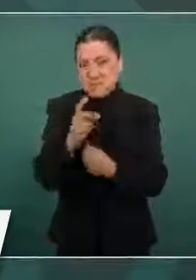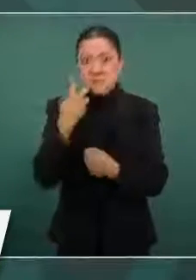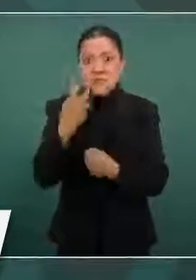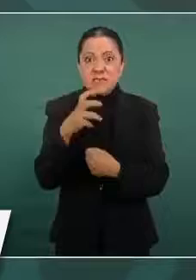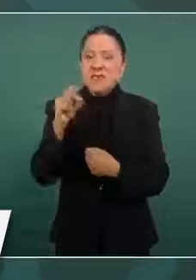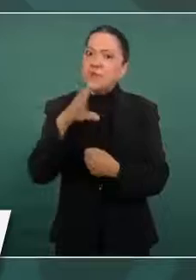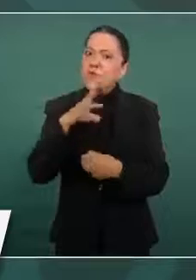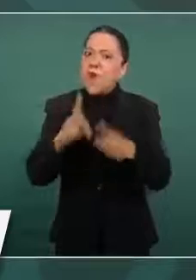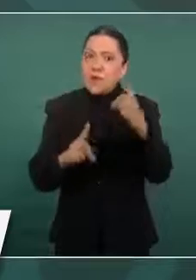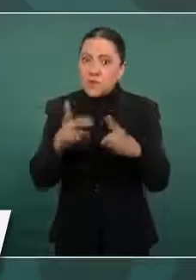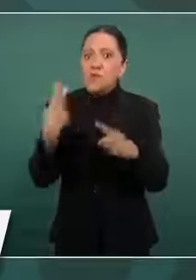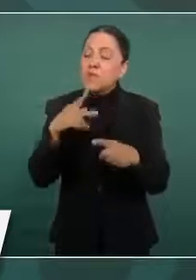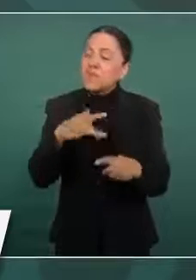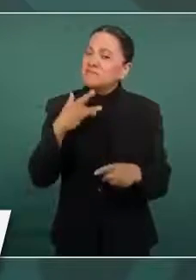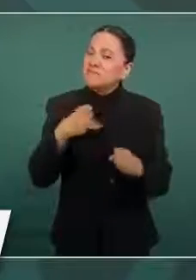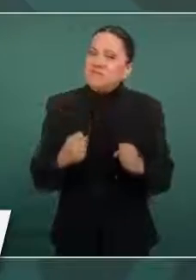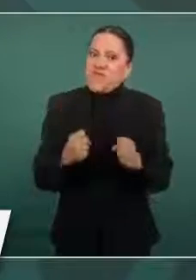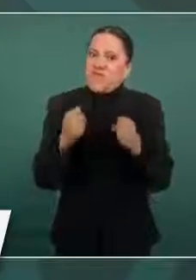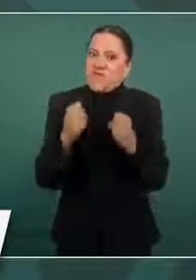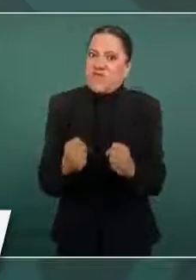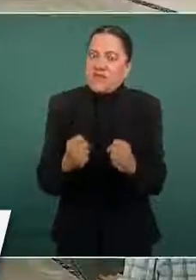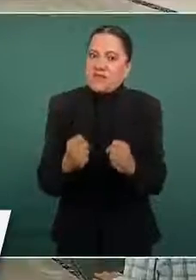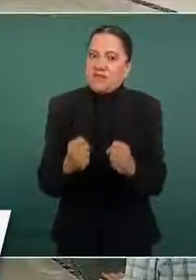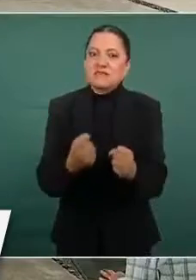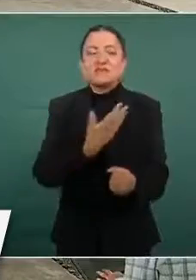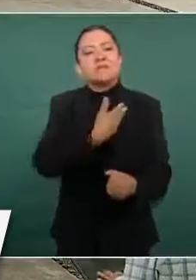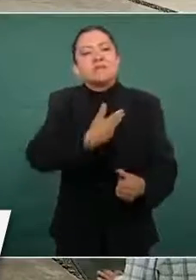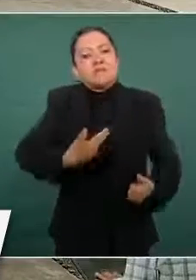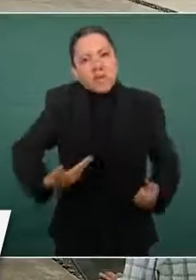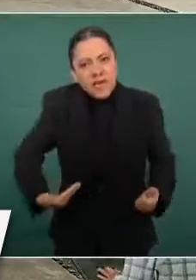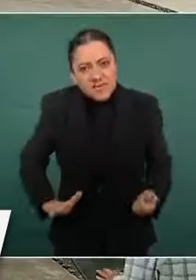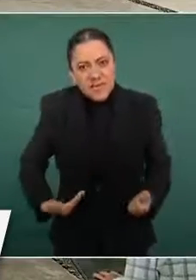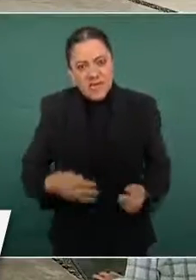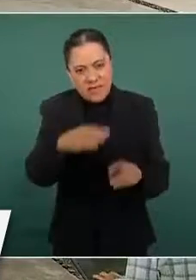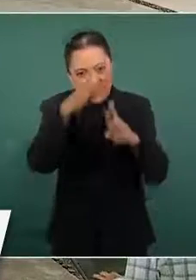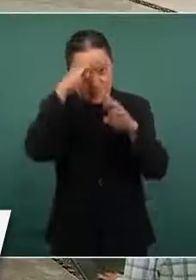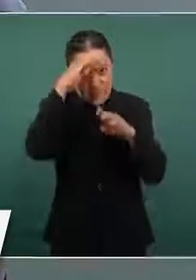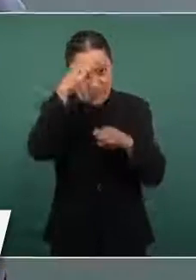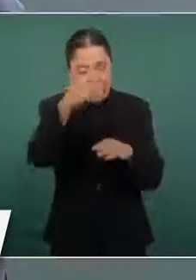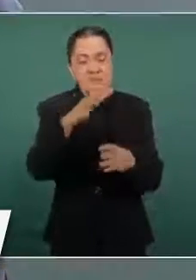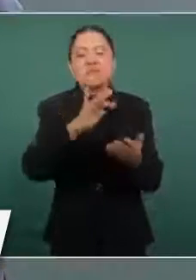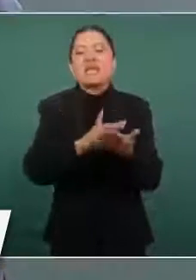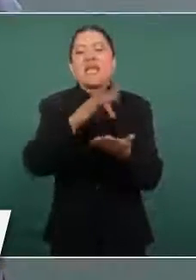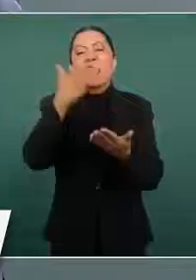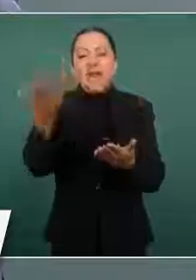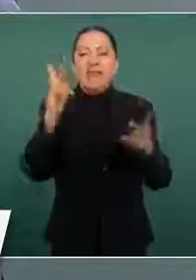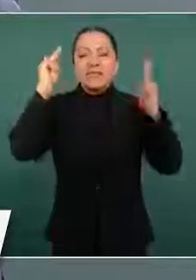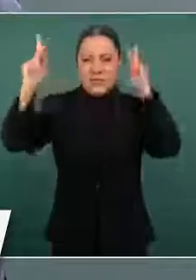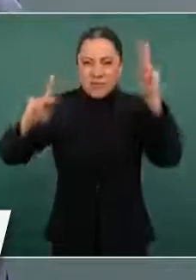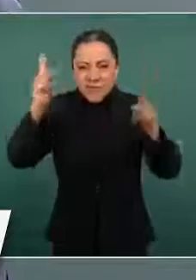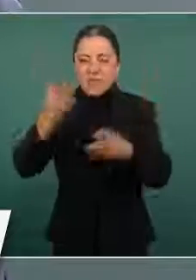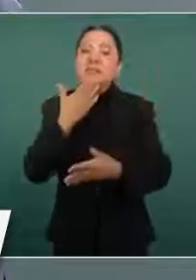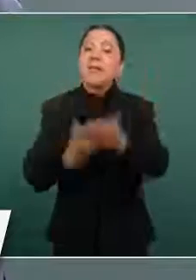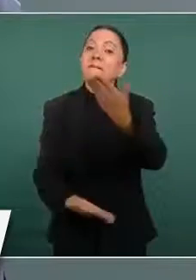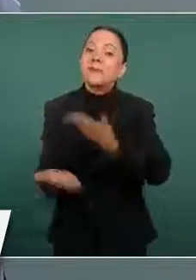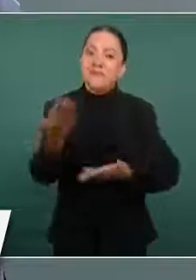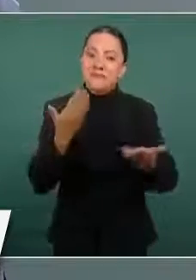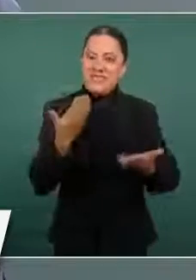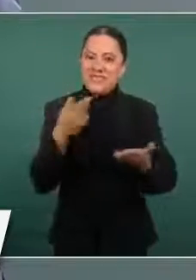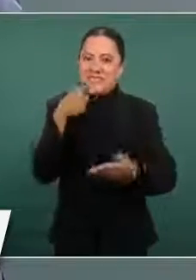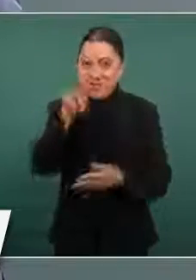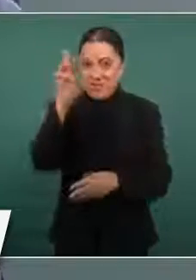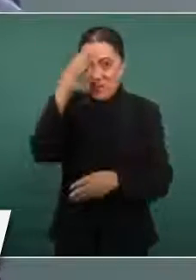muy fuertes. Señor presidente, gracias por su visita, bienvenido y recuerde